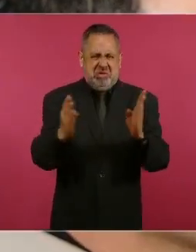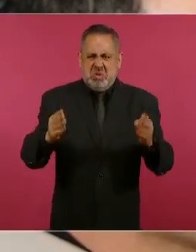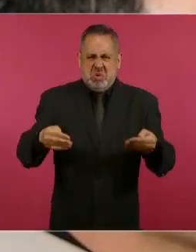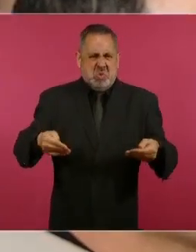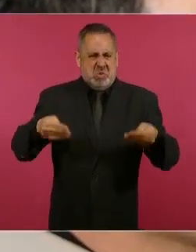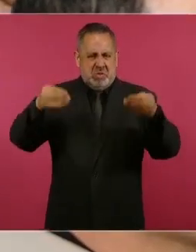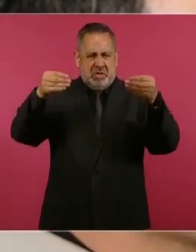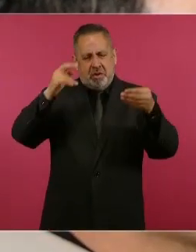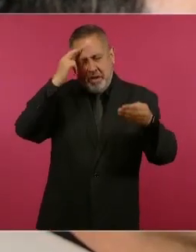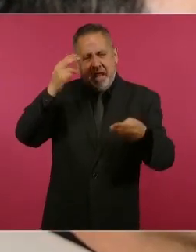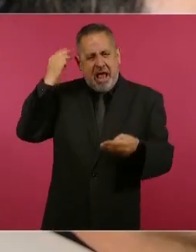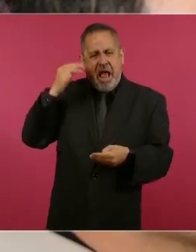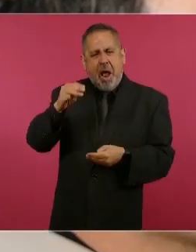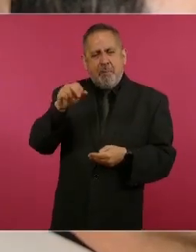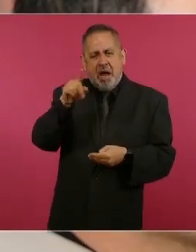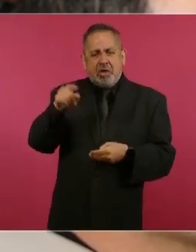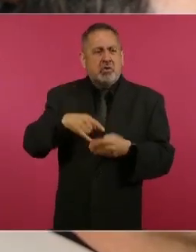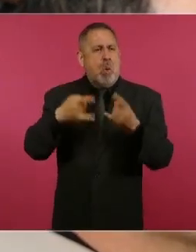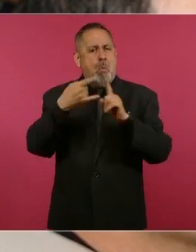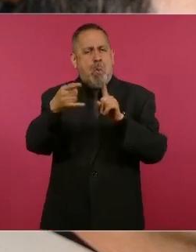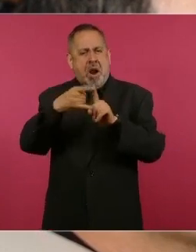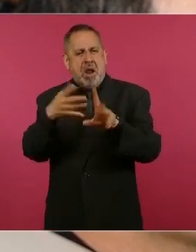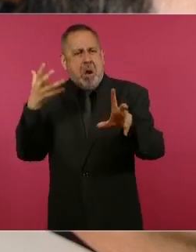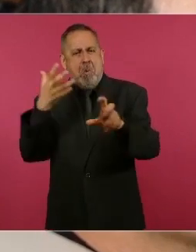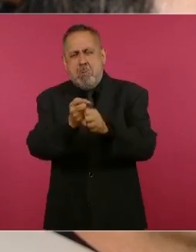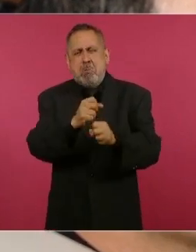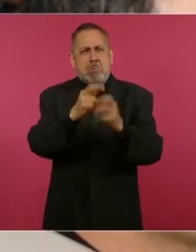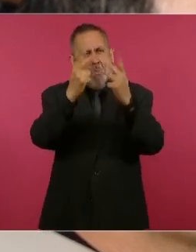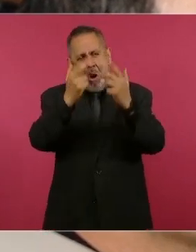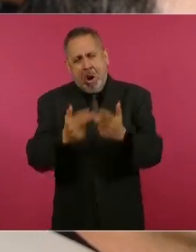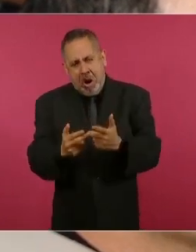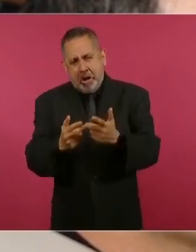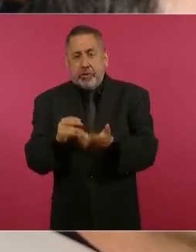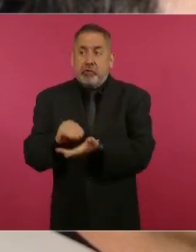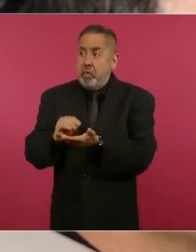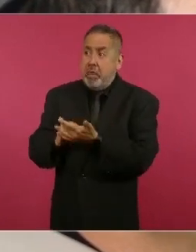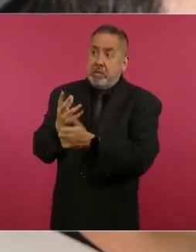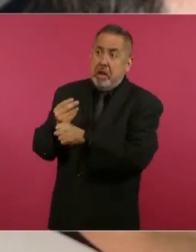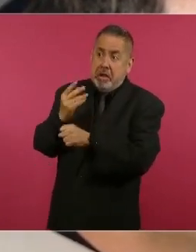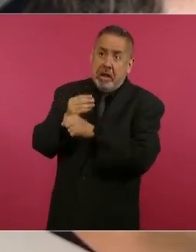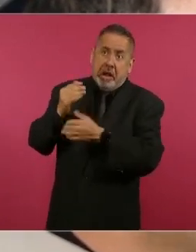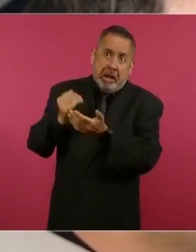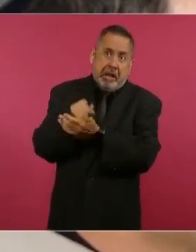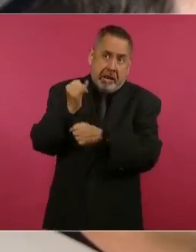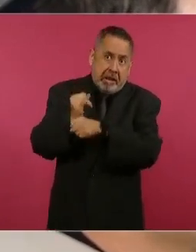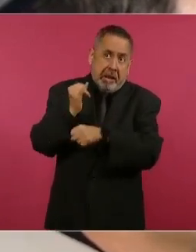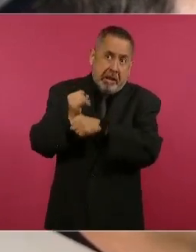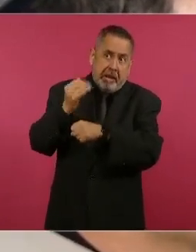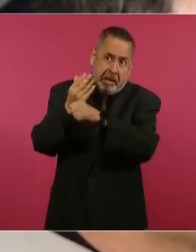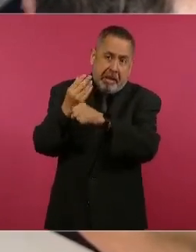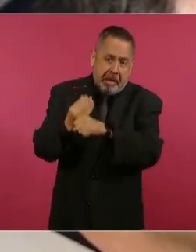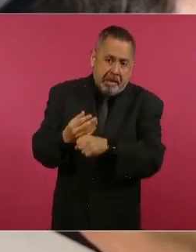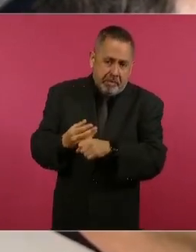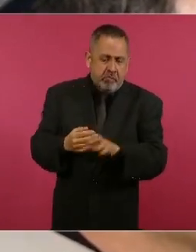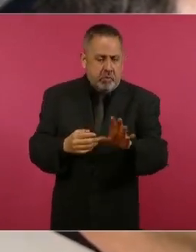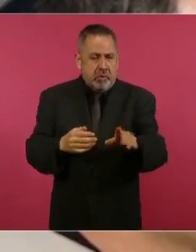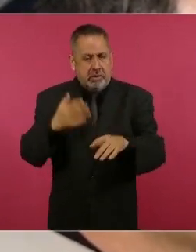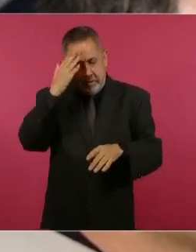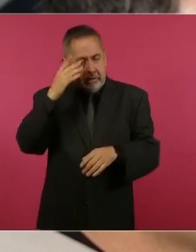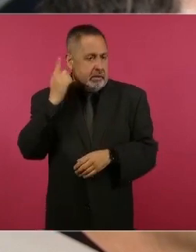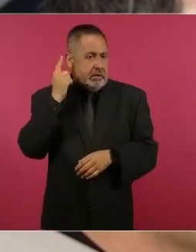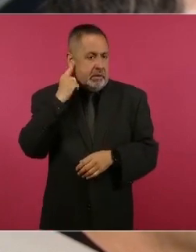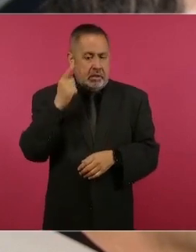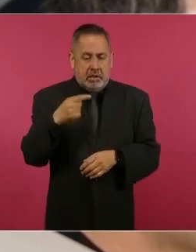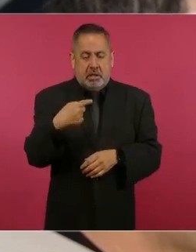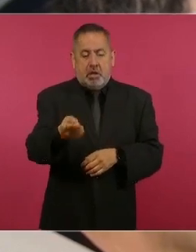a inicios de marzo, el portazo, se sigue reparando la puerta, sabemos que estarán alrededor de una semana en plantón aquí